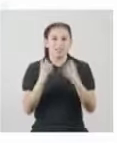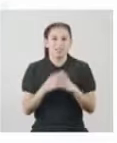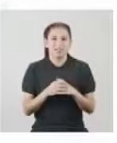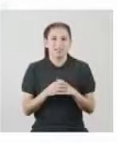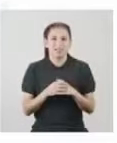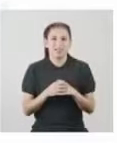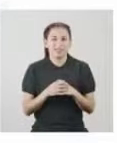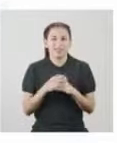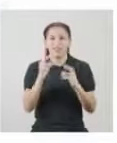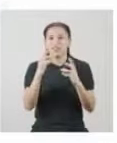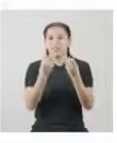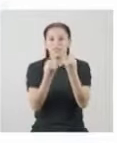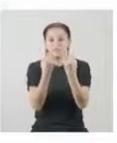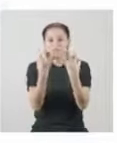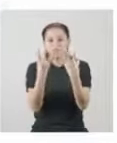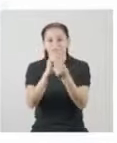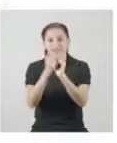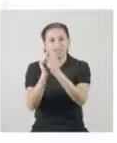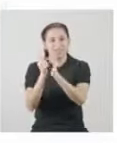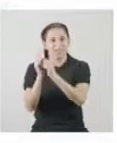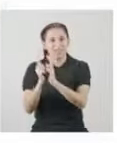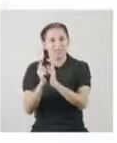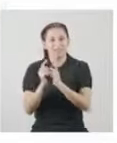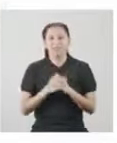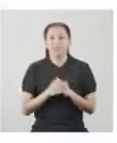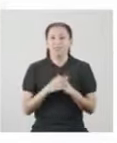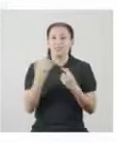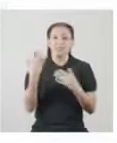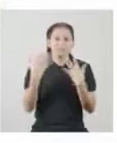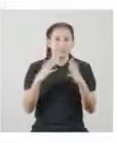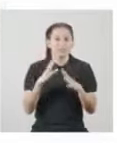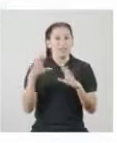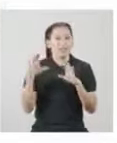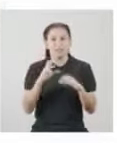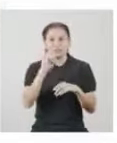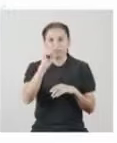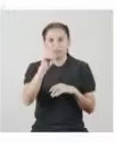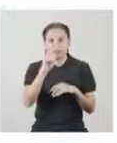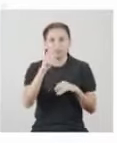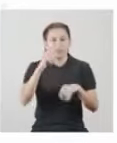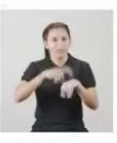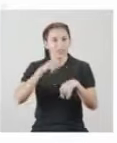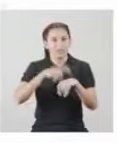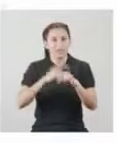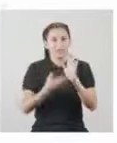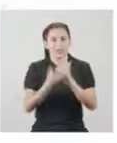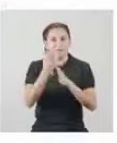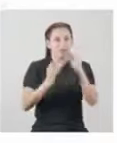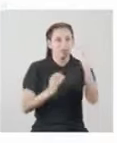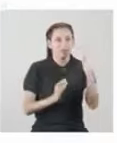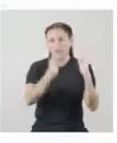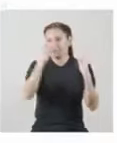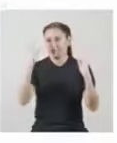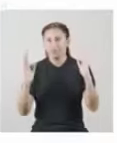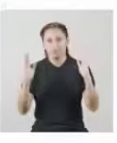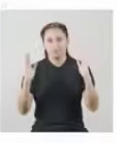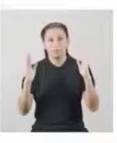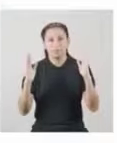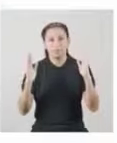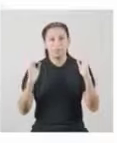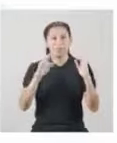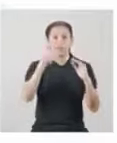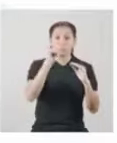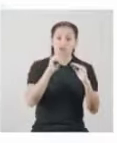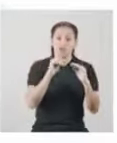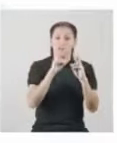convenientemente la variabilidad de los datos Ya que sólo considera dos datos los más extremos Es